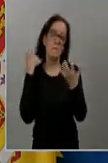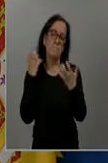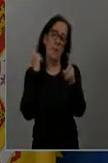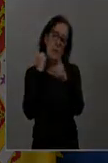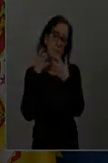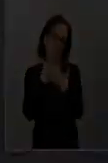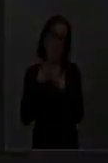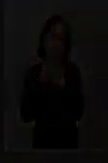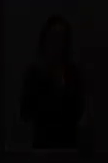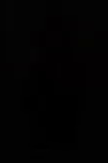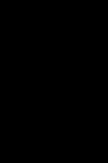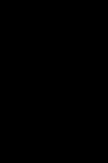la pandemia, la lucha contra el coronavirus. Gracias.